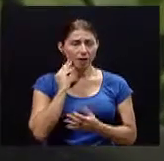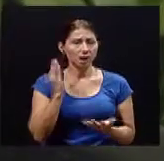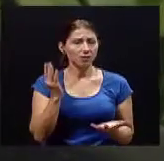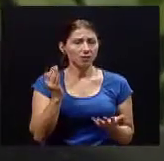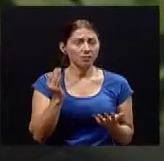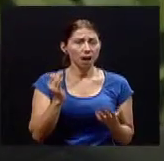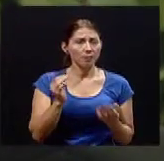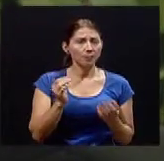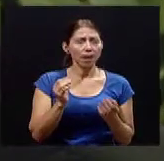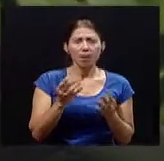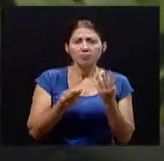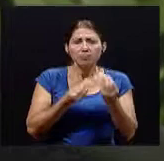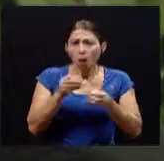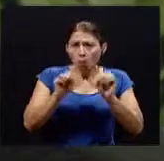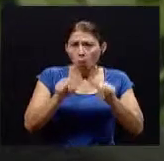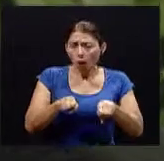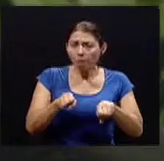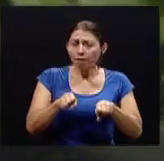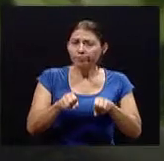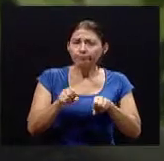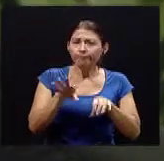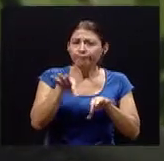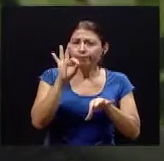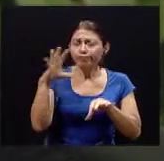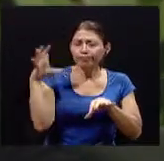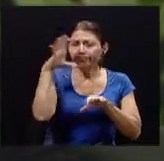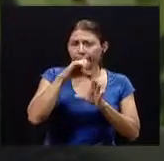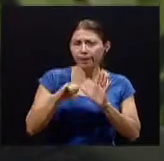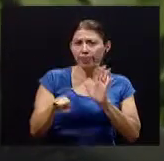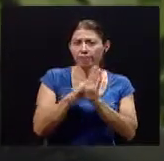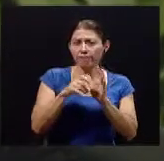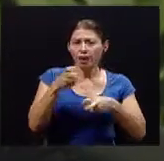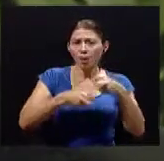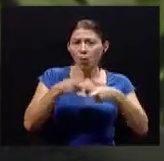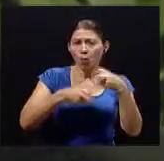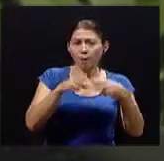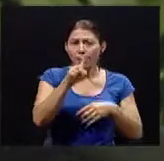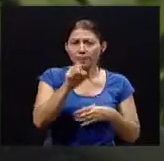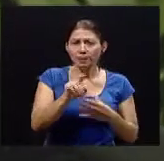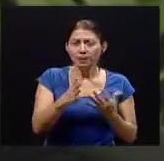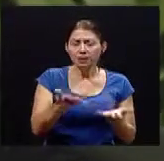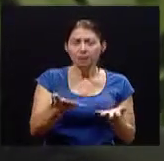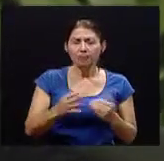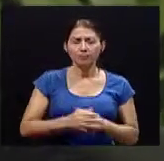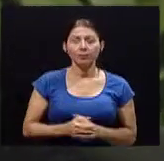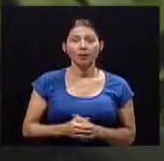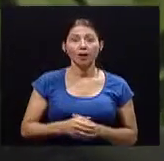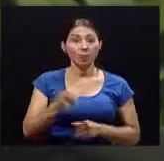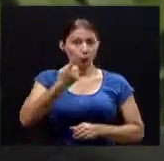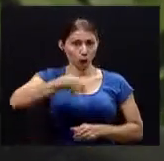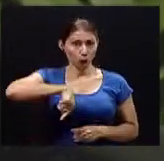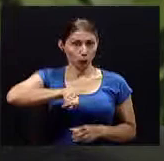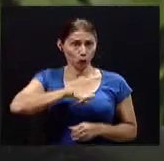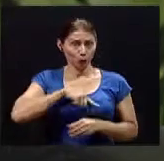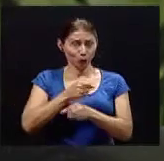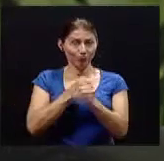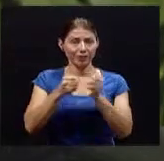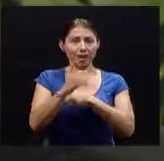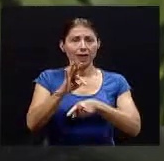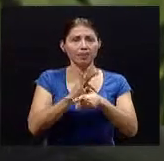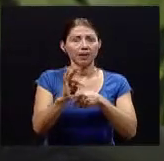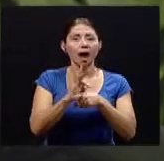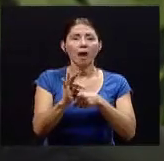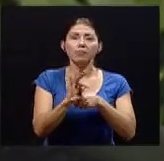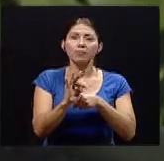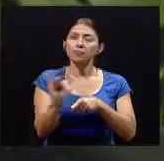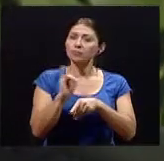Nosotros en nuestra sala de terapia y como profesionales del ramo tenemos una serie de